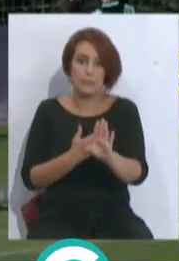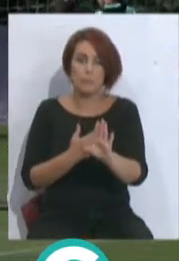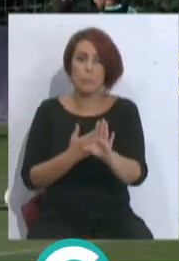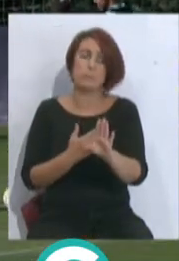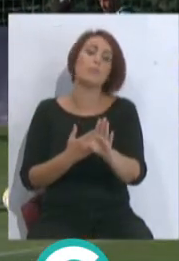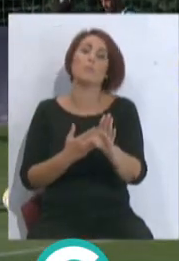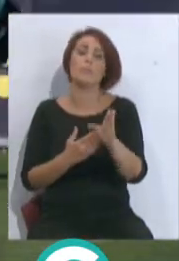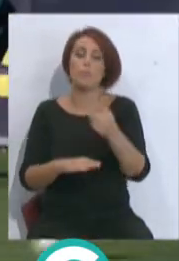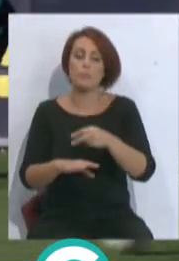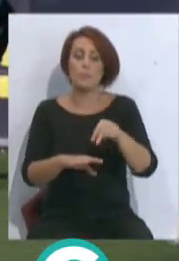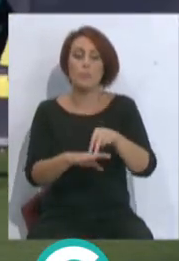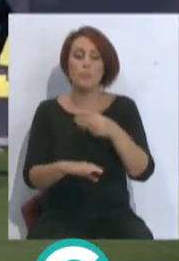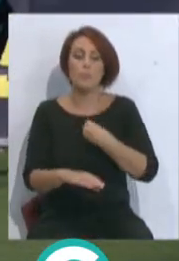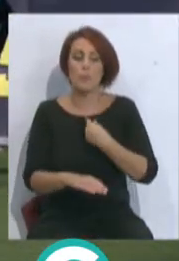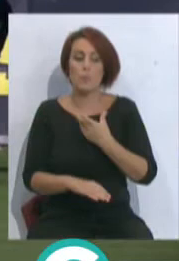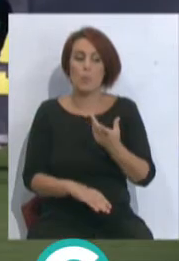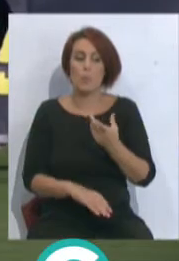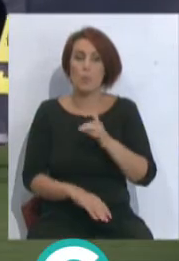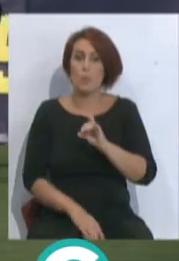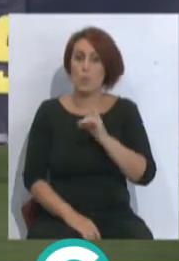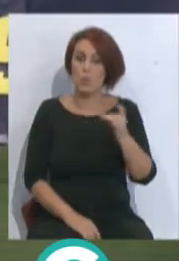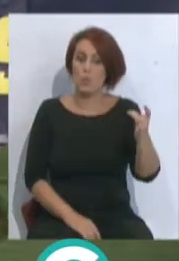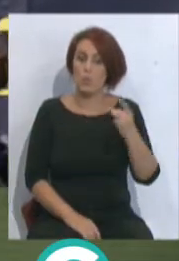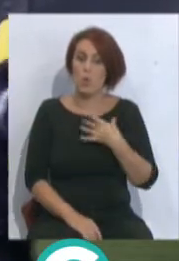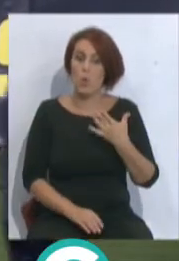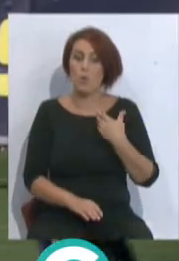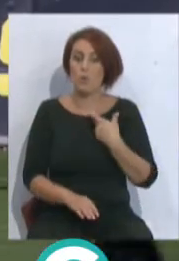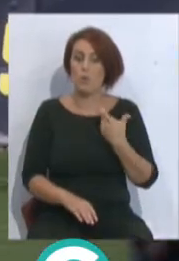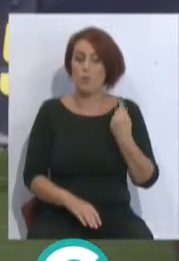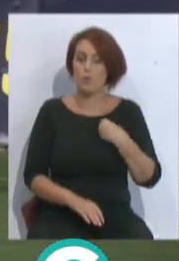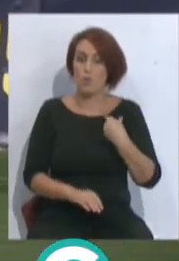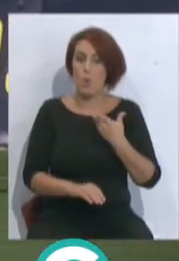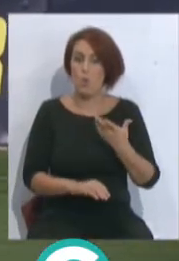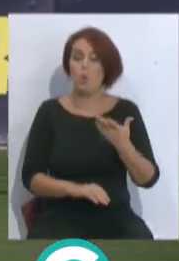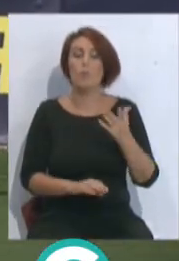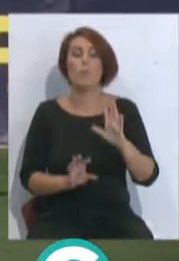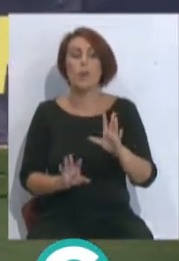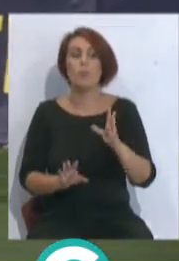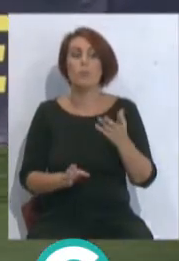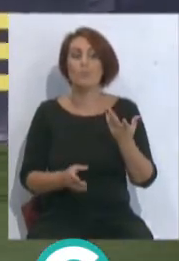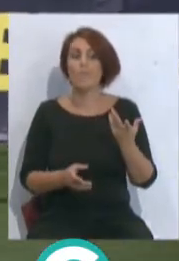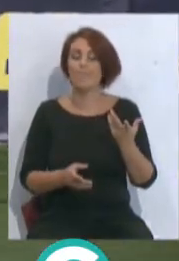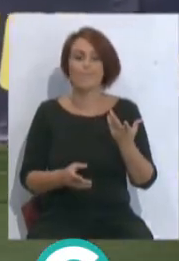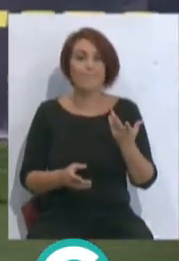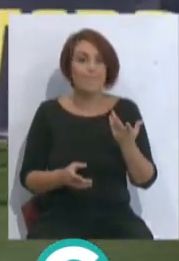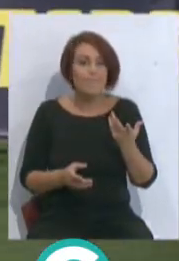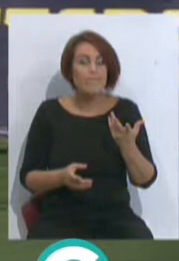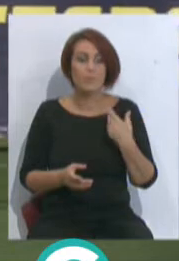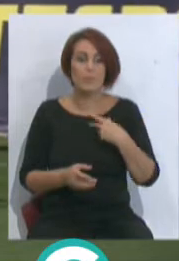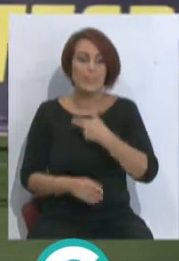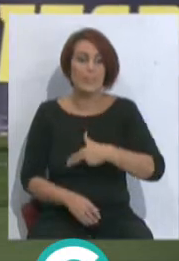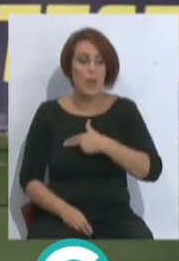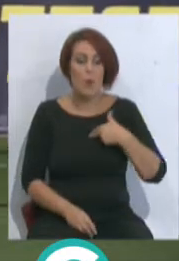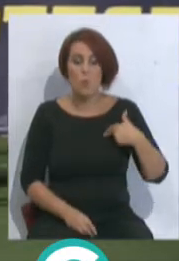que fue cuando vino el gol por la banda de ellos, entonces todavía no se encuentra, por parte de